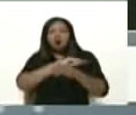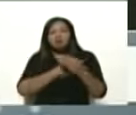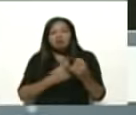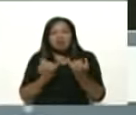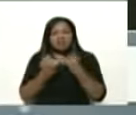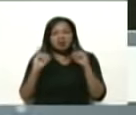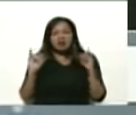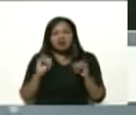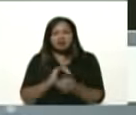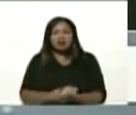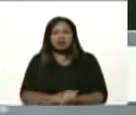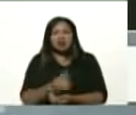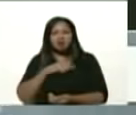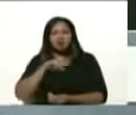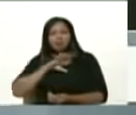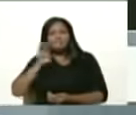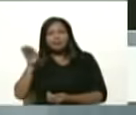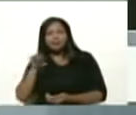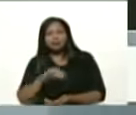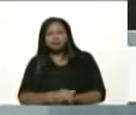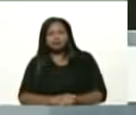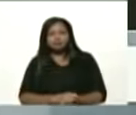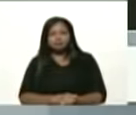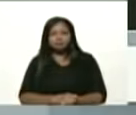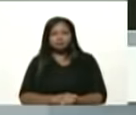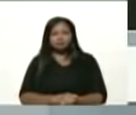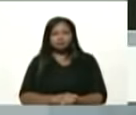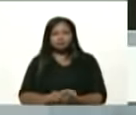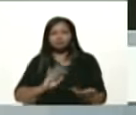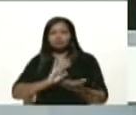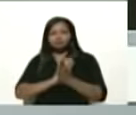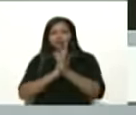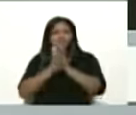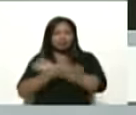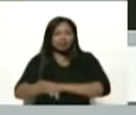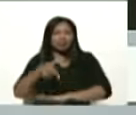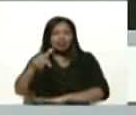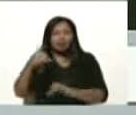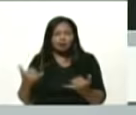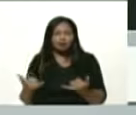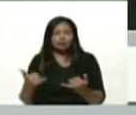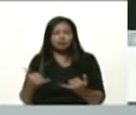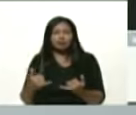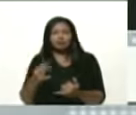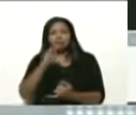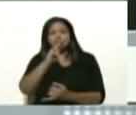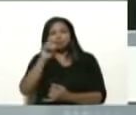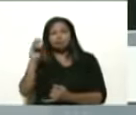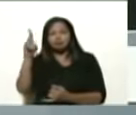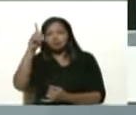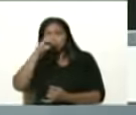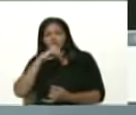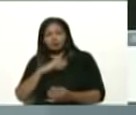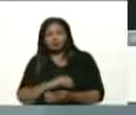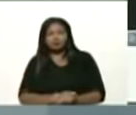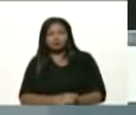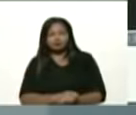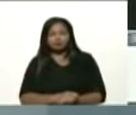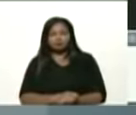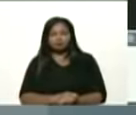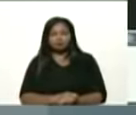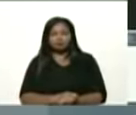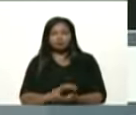independencia de nuestros países y rompa ya en esta era bicentenaria, rompa las